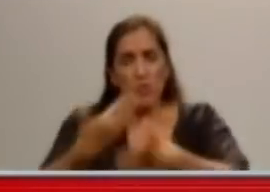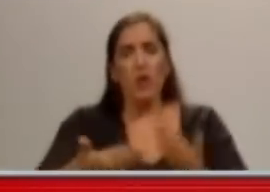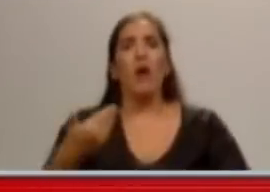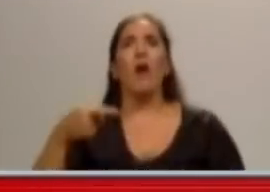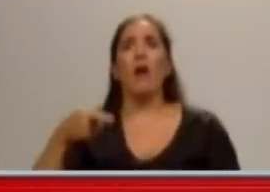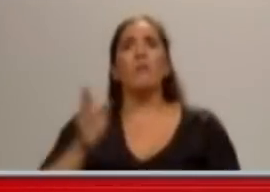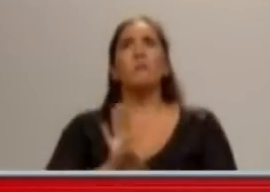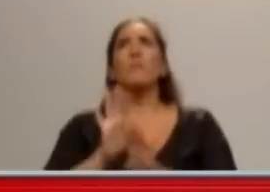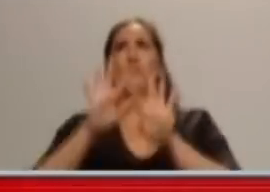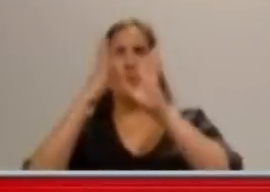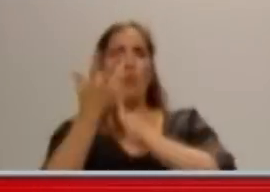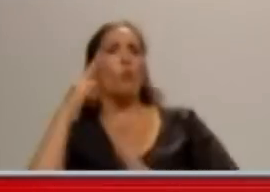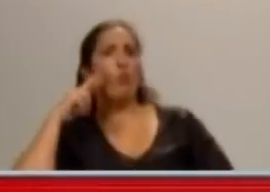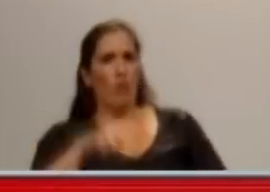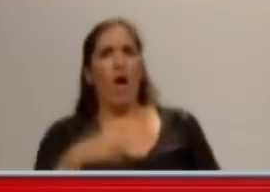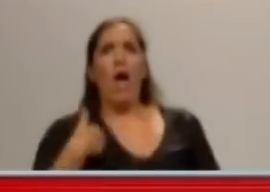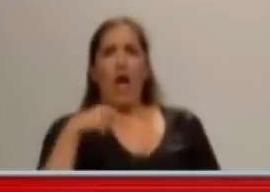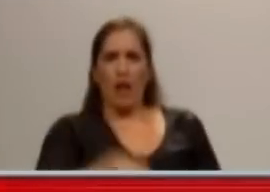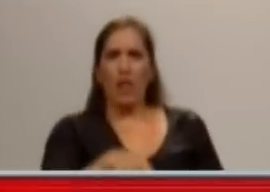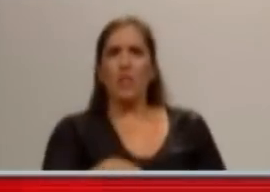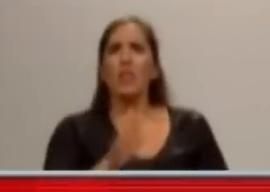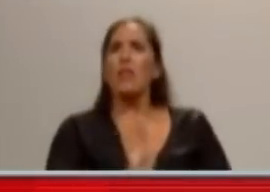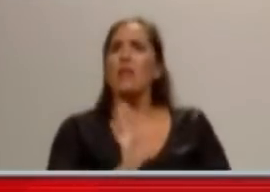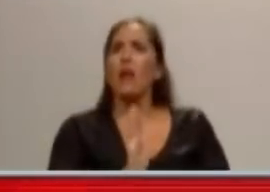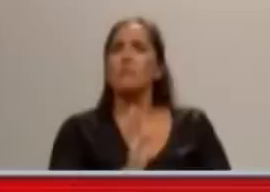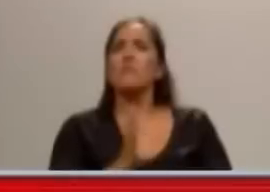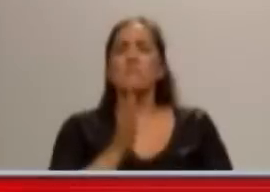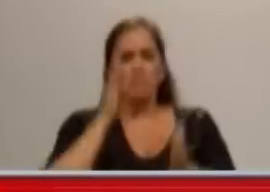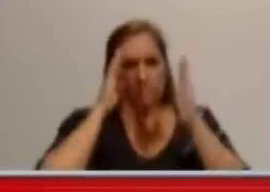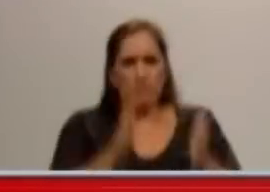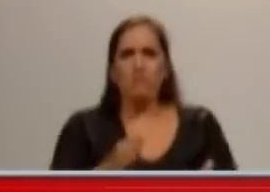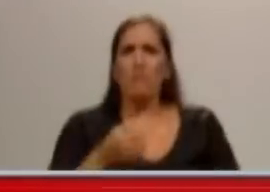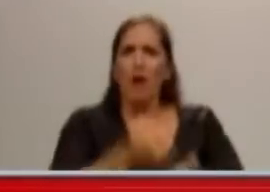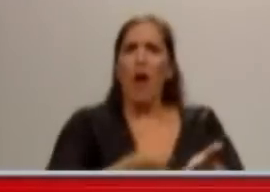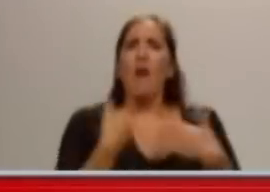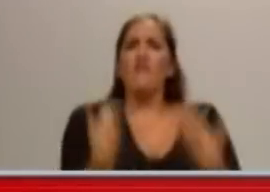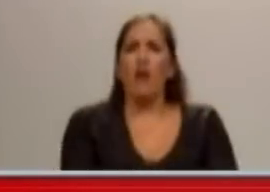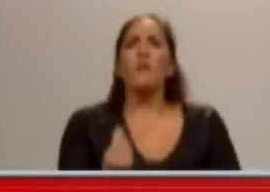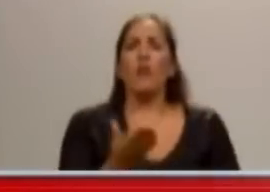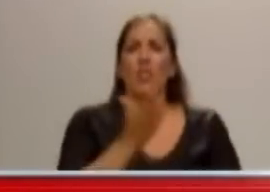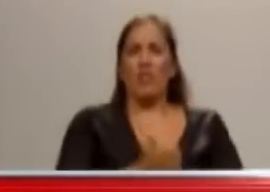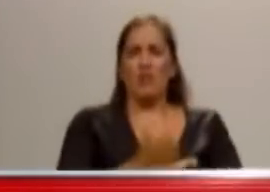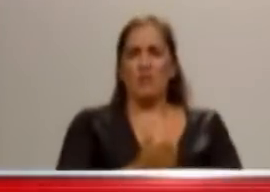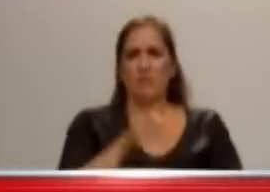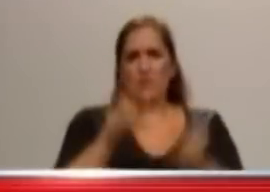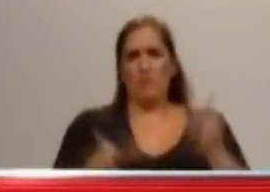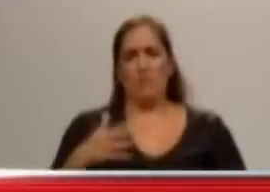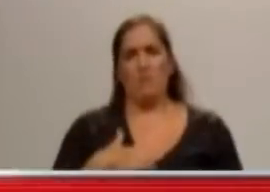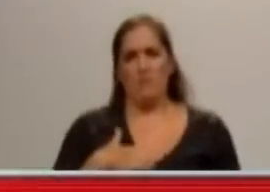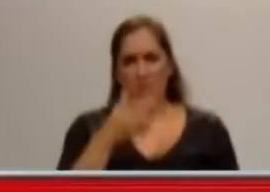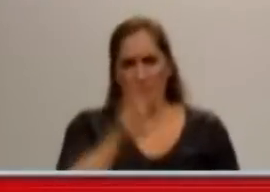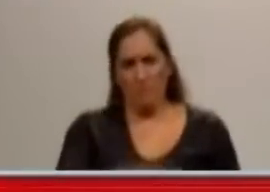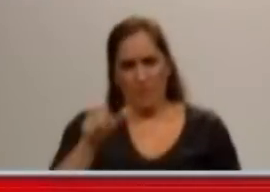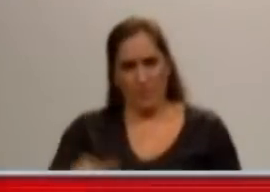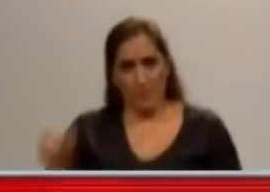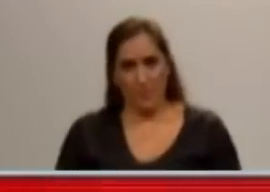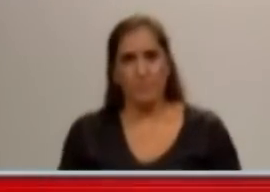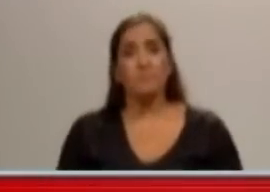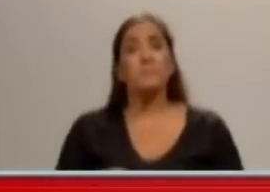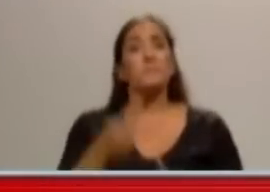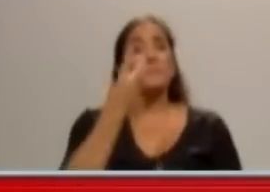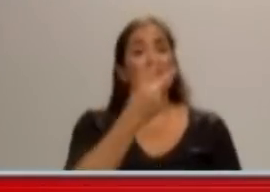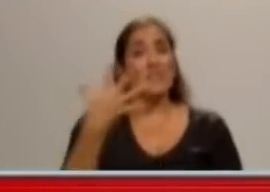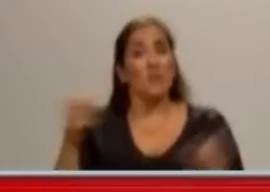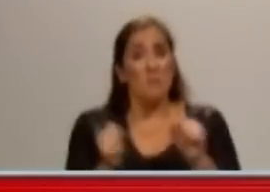lo marco, digamos, hay una ignorancia de la figura de misma muy fuerte. La Presidenta debió haber, uno, creo que mucha gente, no yo, a mí no me